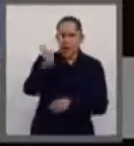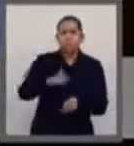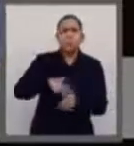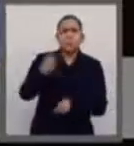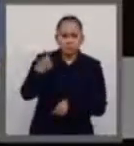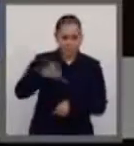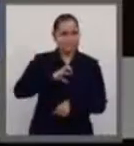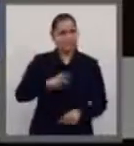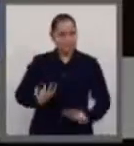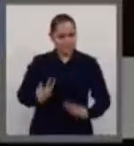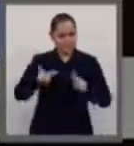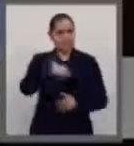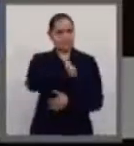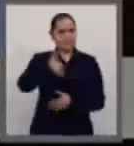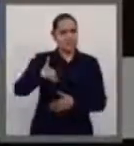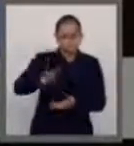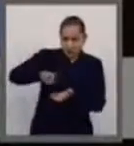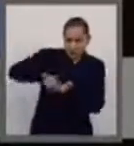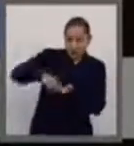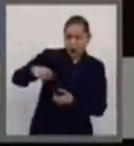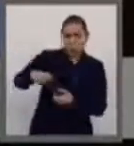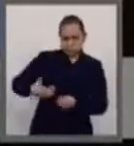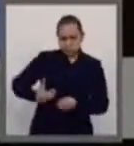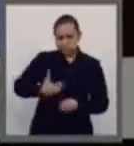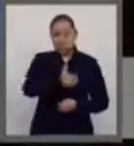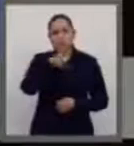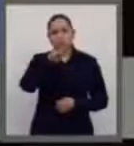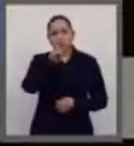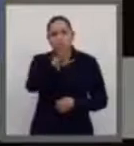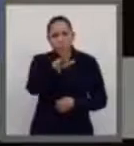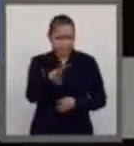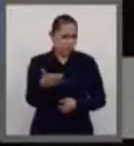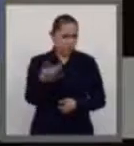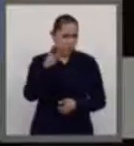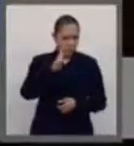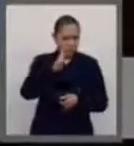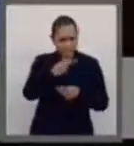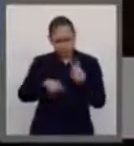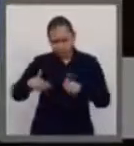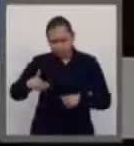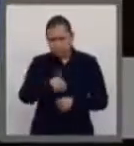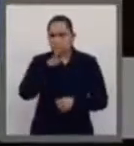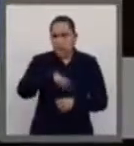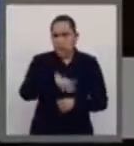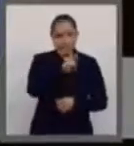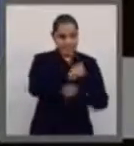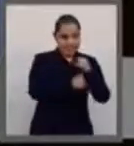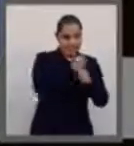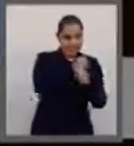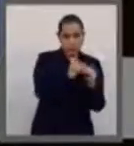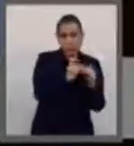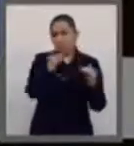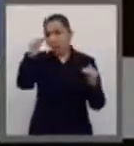malignos en la población de mujeres de 20 años y más, con un